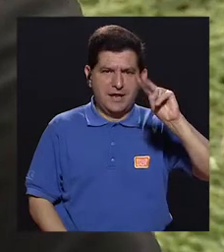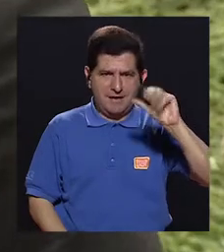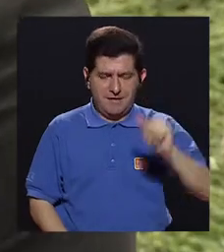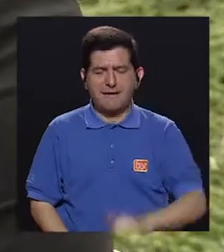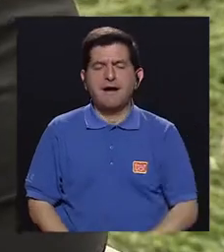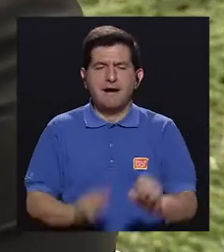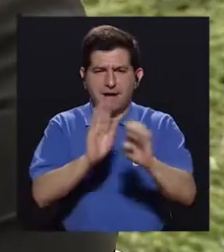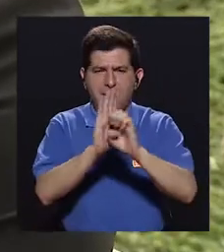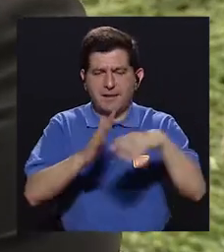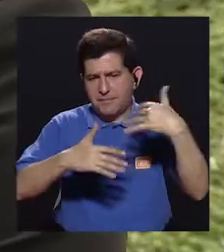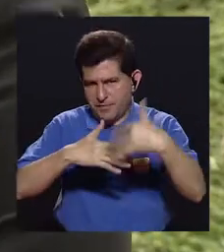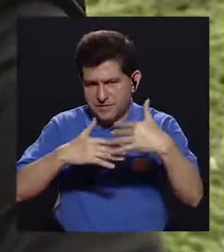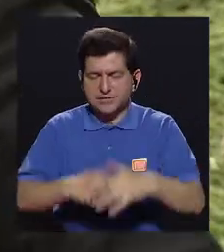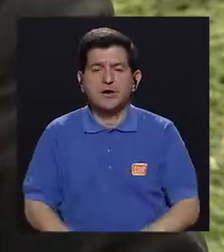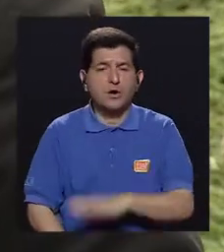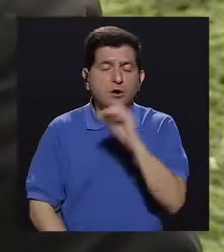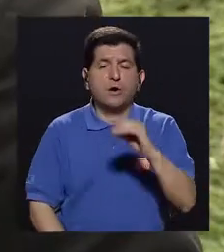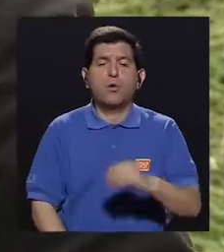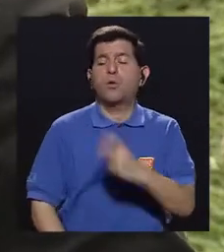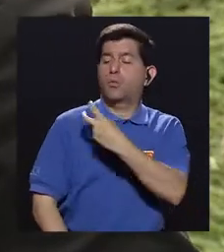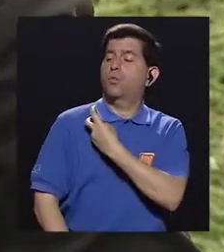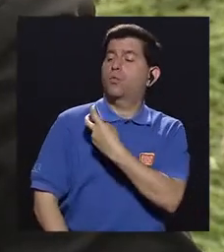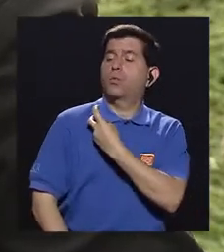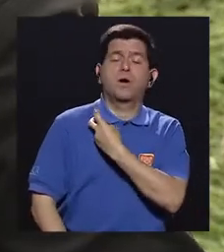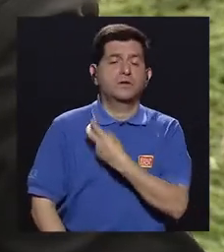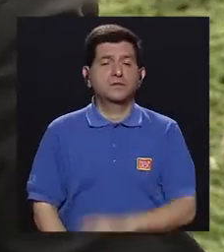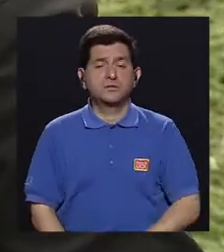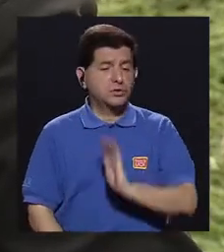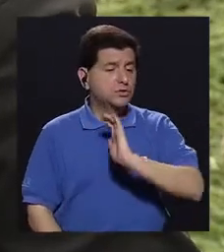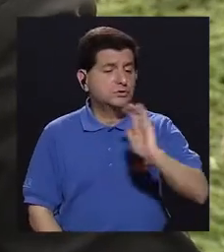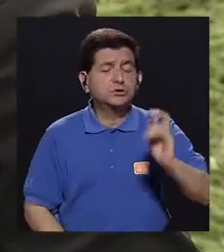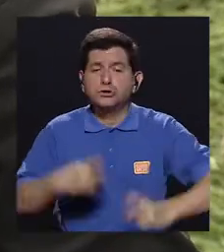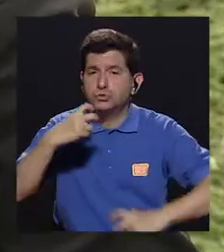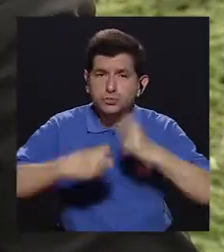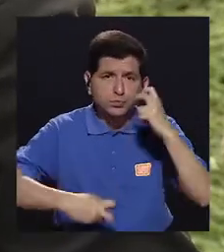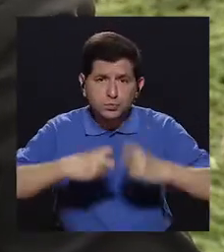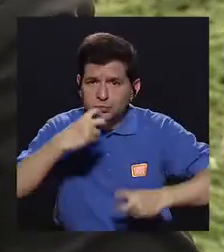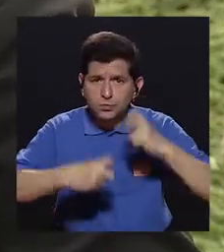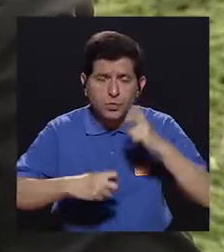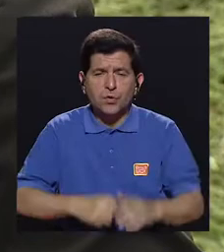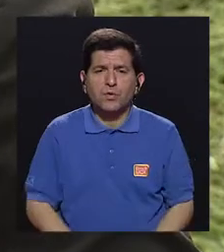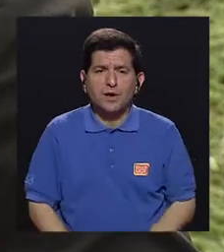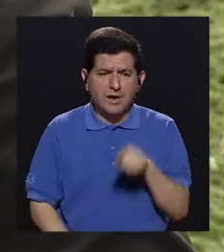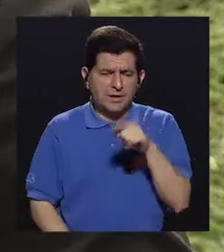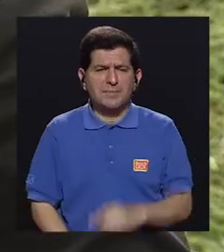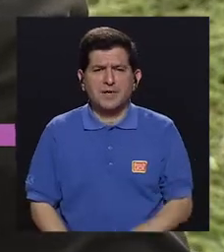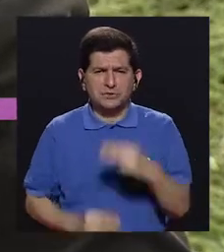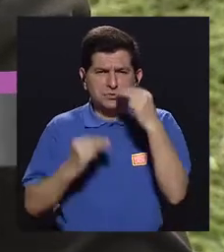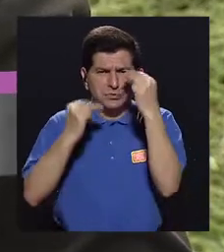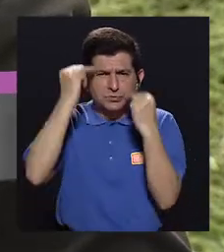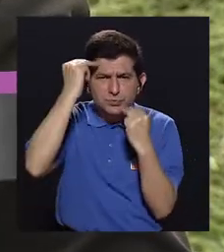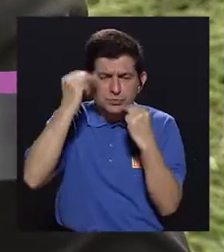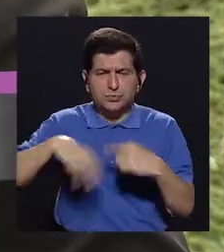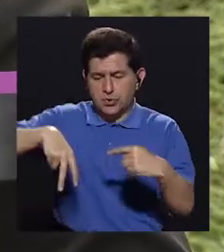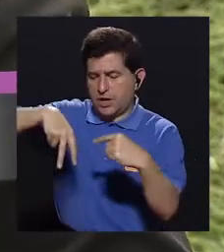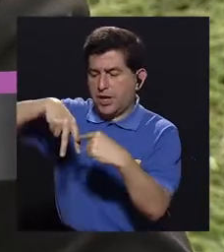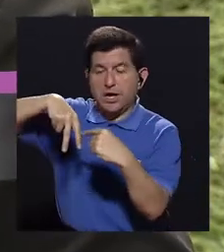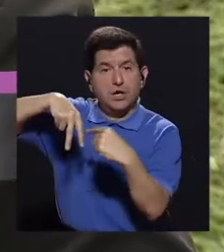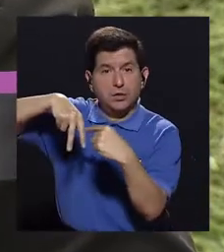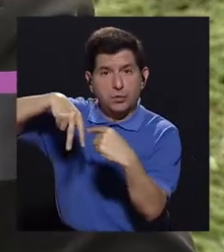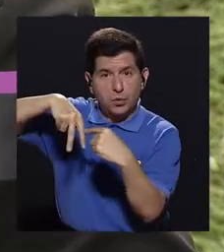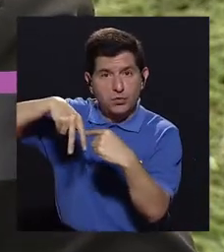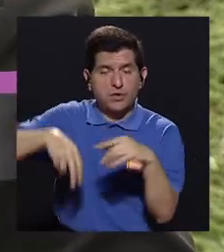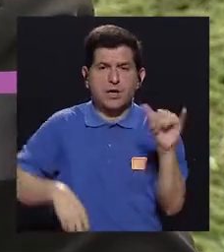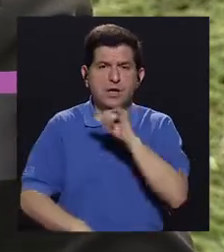óseos, ¿verdad? Son niños con problemas de deformidad en rodillas,